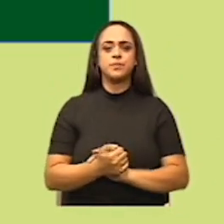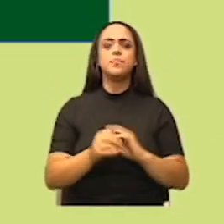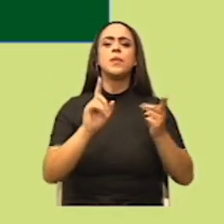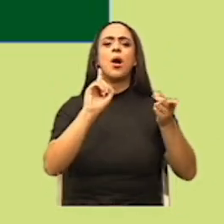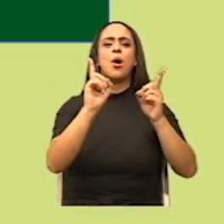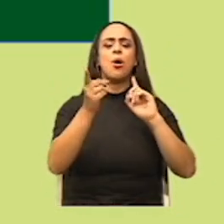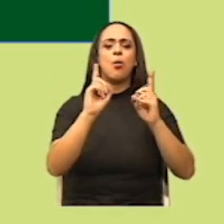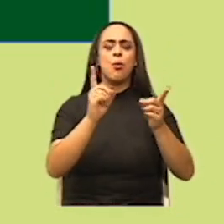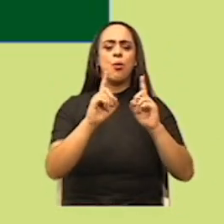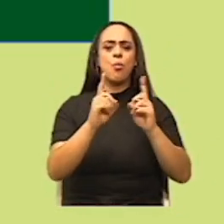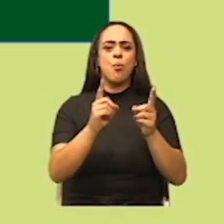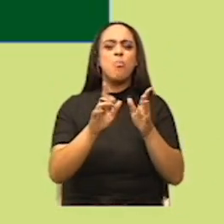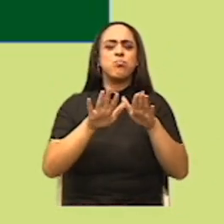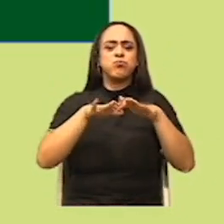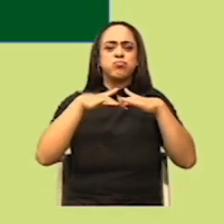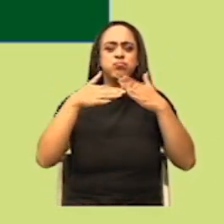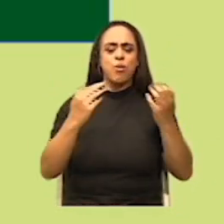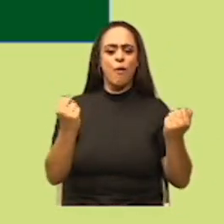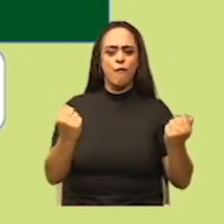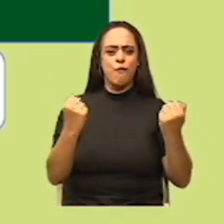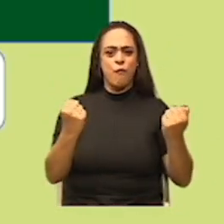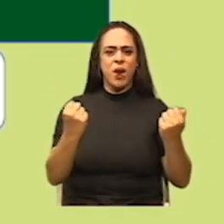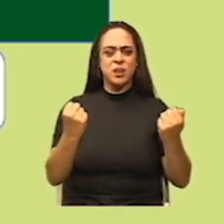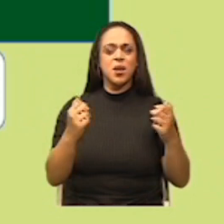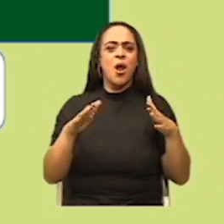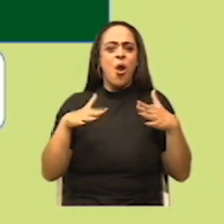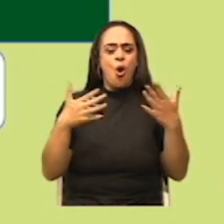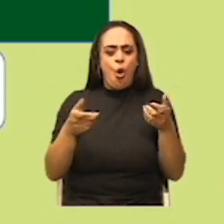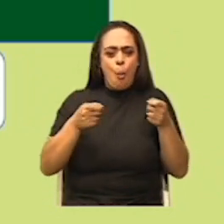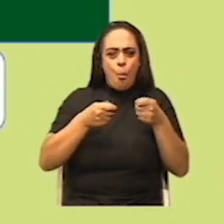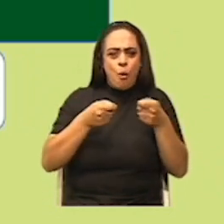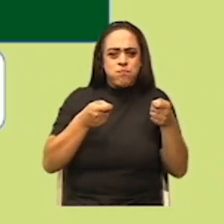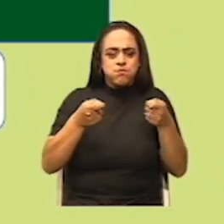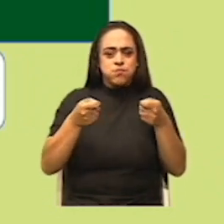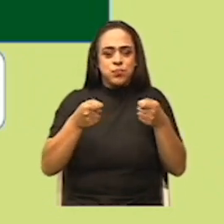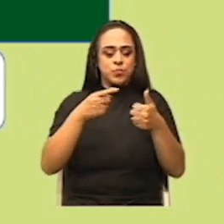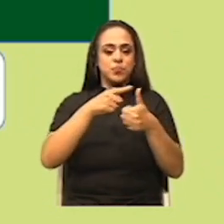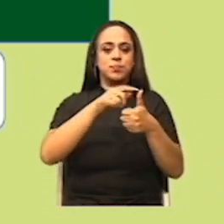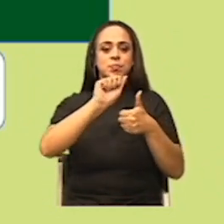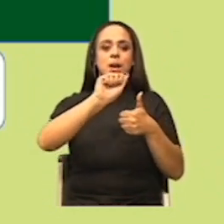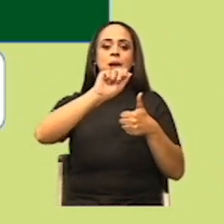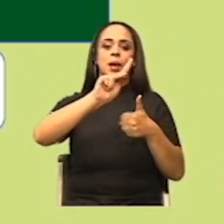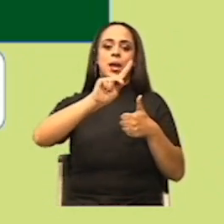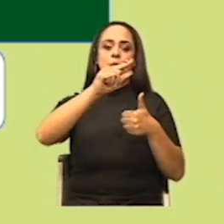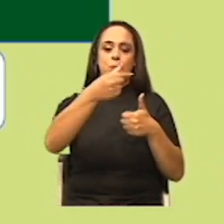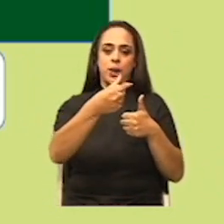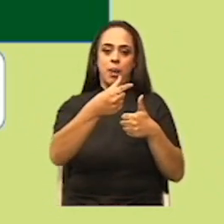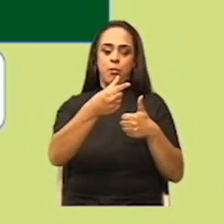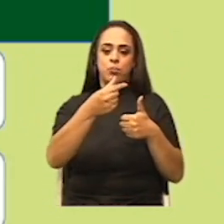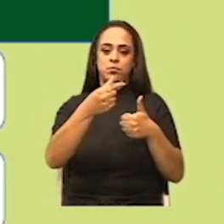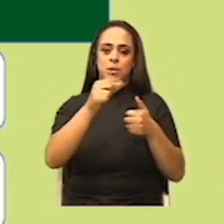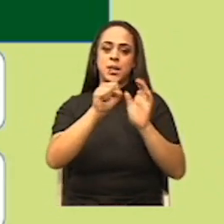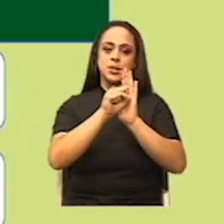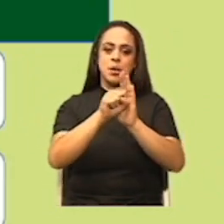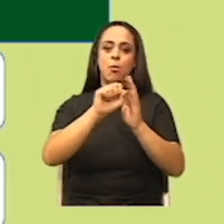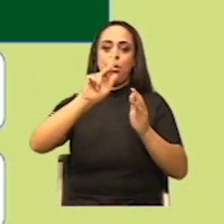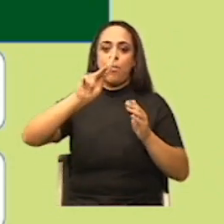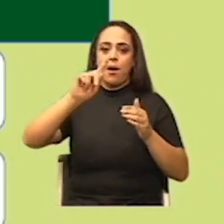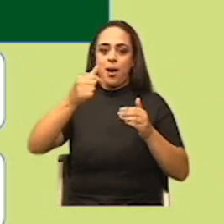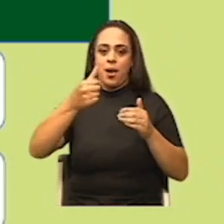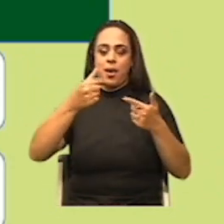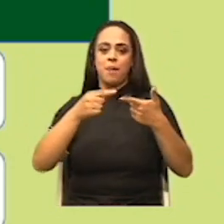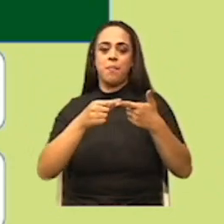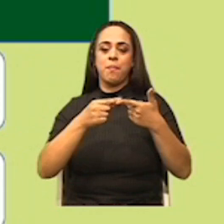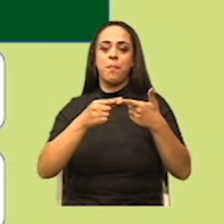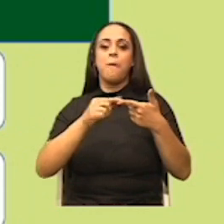es la unidad de medida de la fuerza? Tenemos la opción A, el kilogramo con su símbolo KG. Opción B,